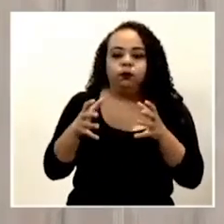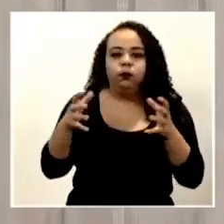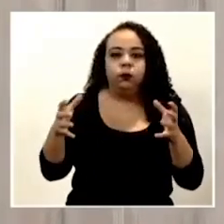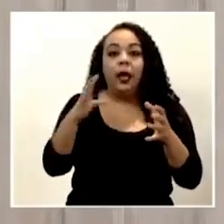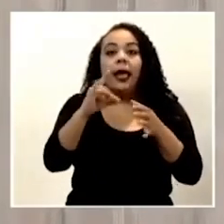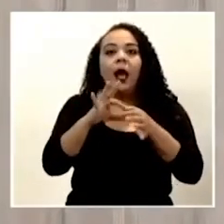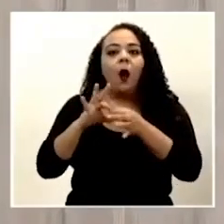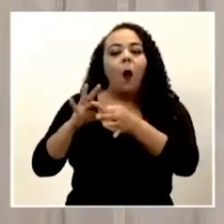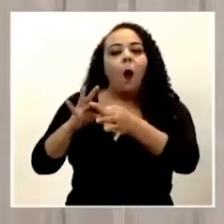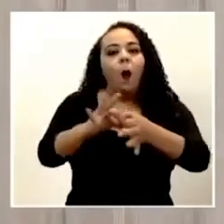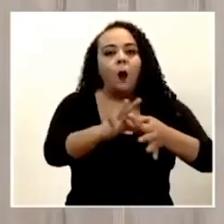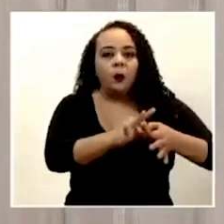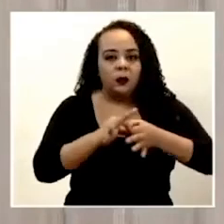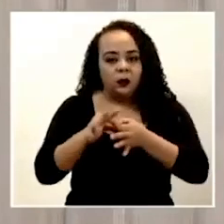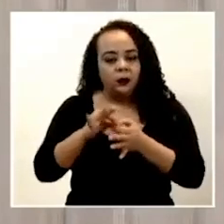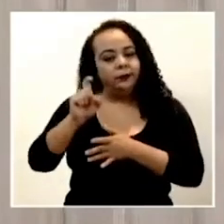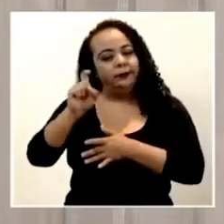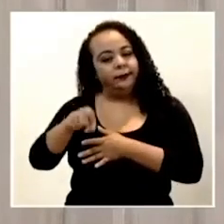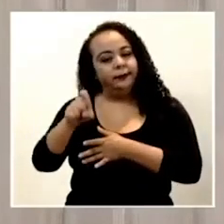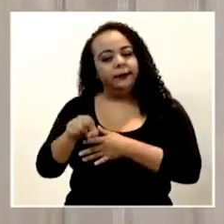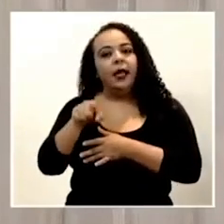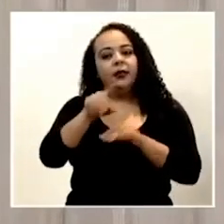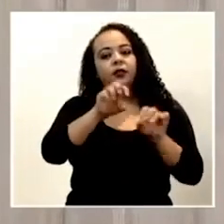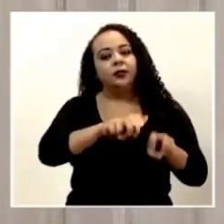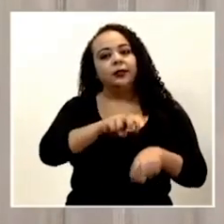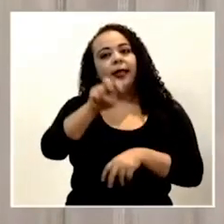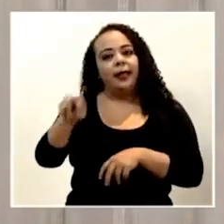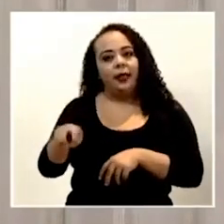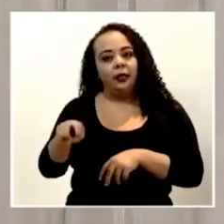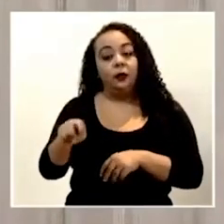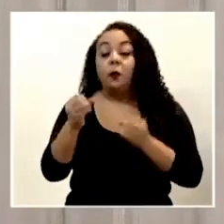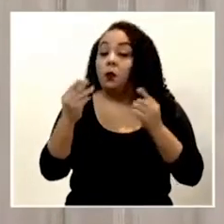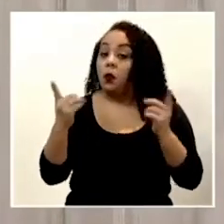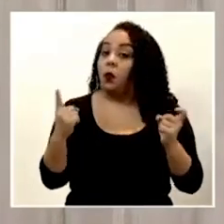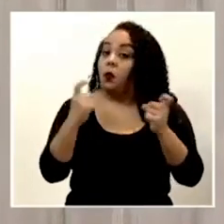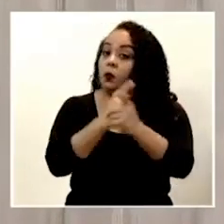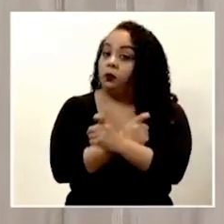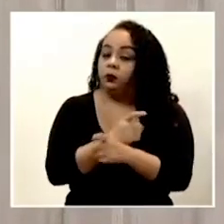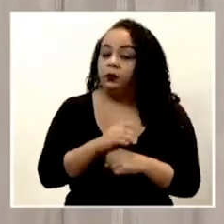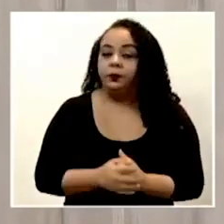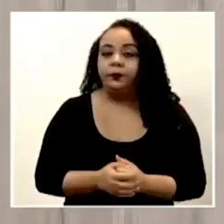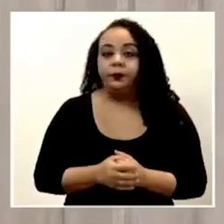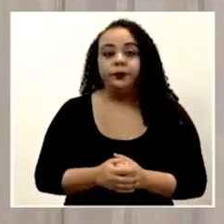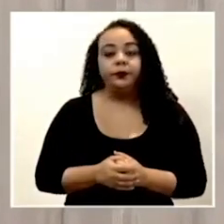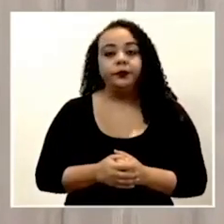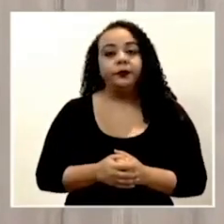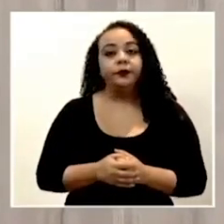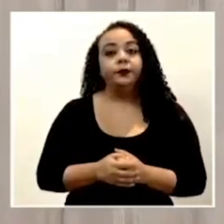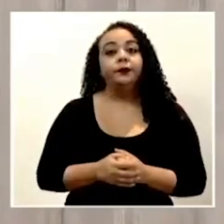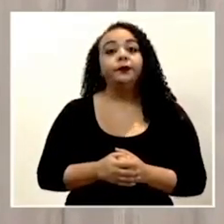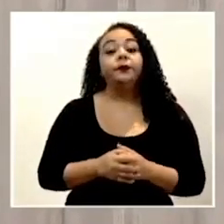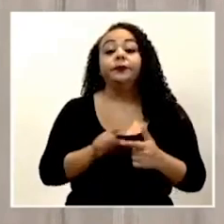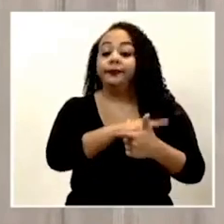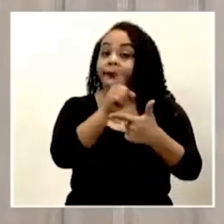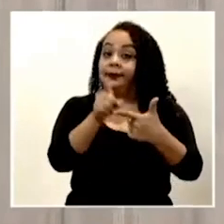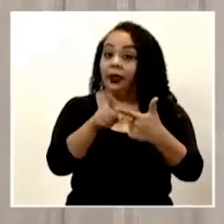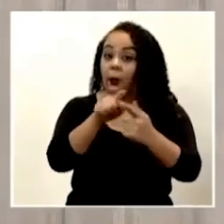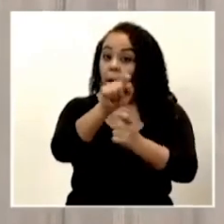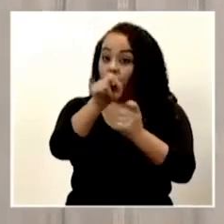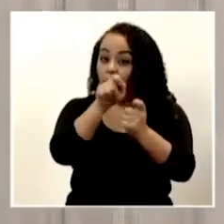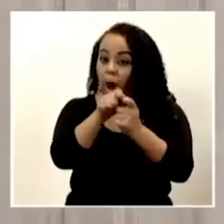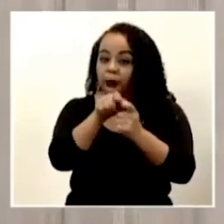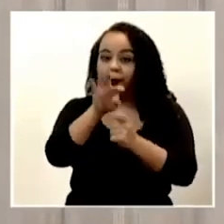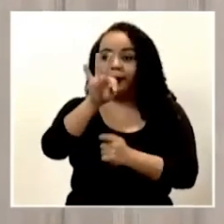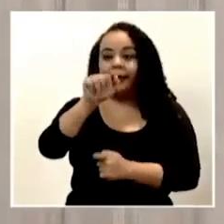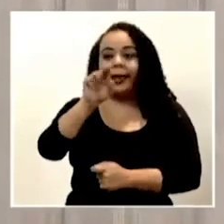coordinación que requieren estos traslados de alta complejidad. El segundo punto es el